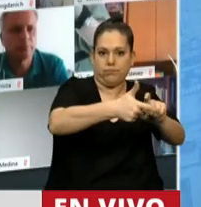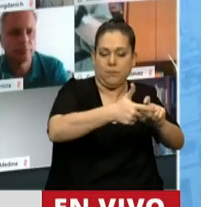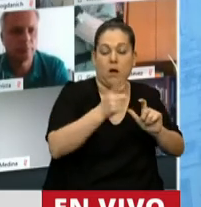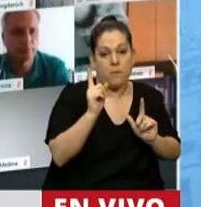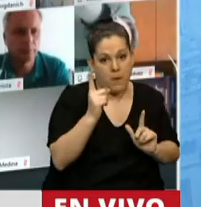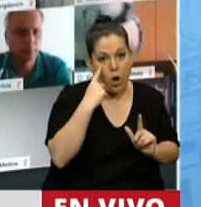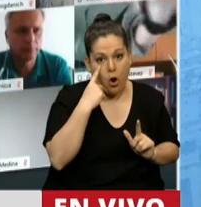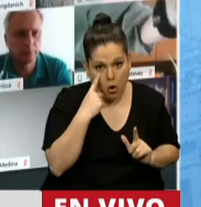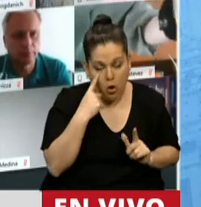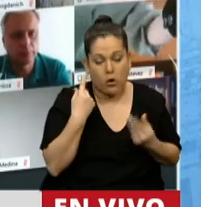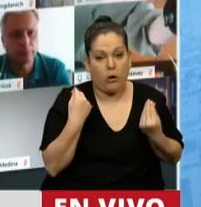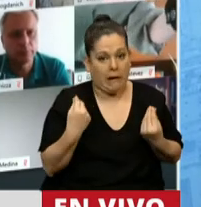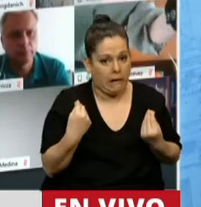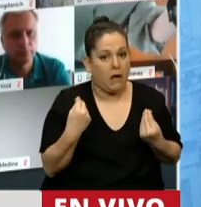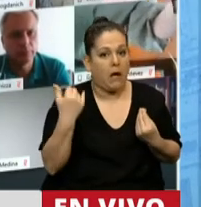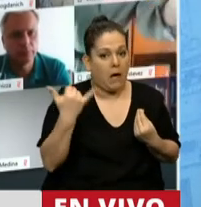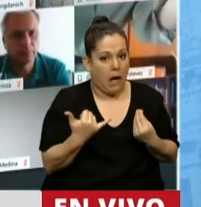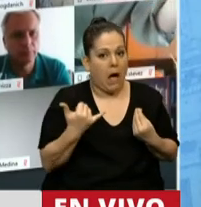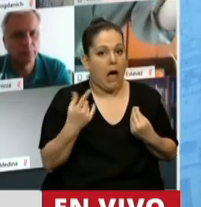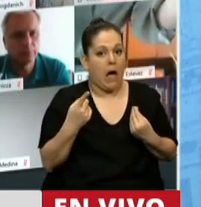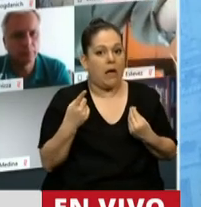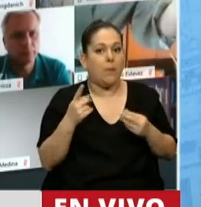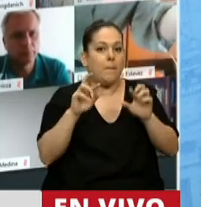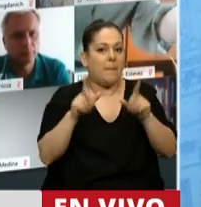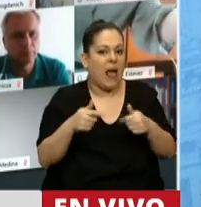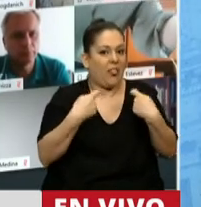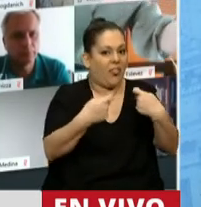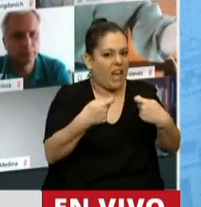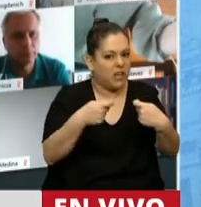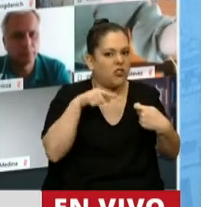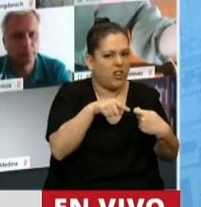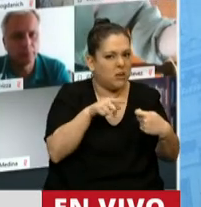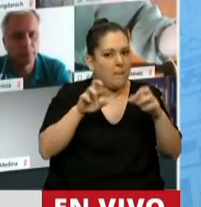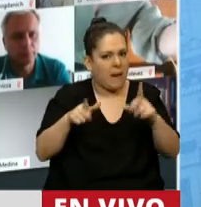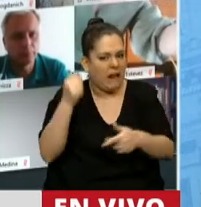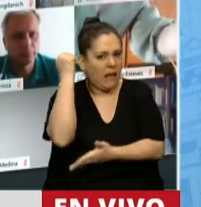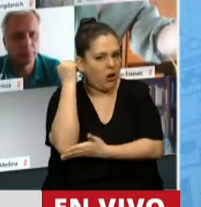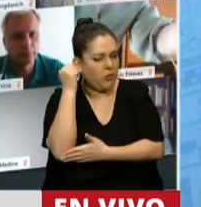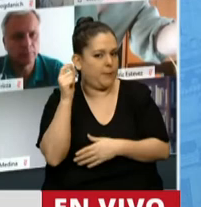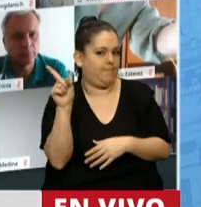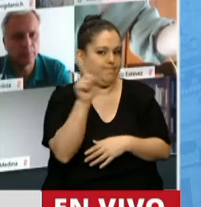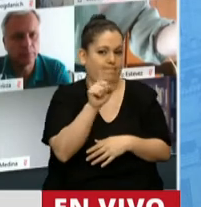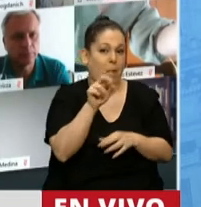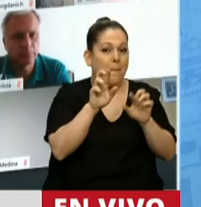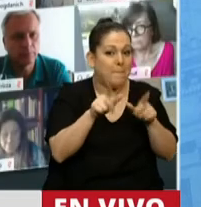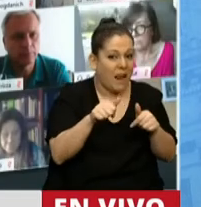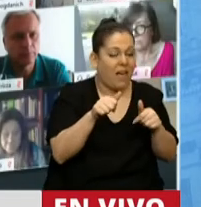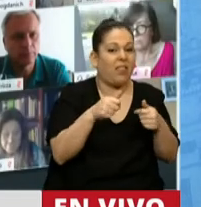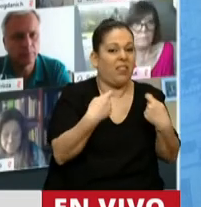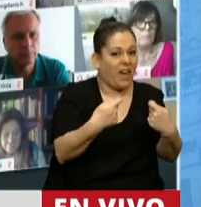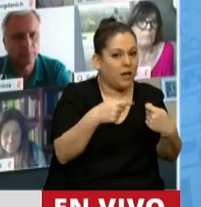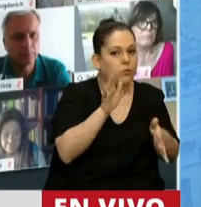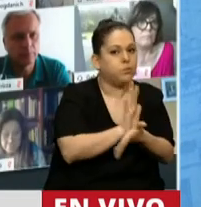advertimos que un programa de gastos no es un plan económico, un programa de gastos es simplemente un programa de emergencia para la transición